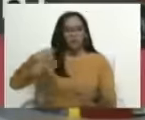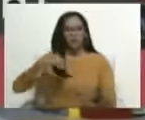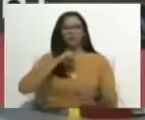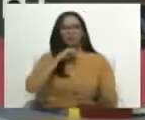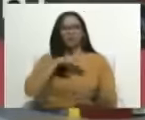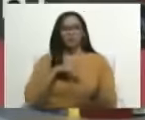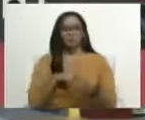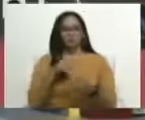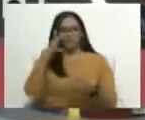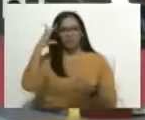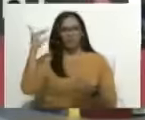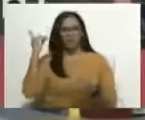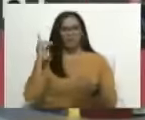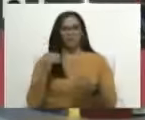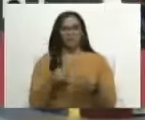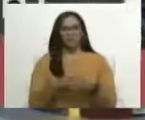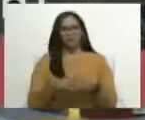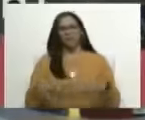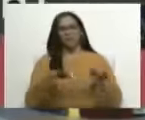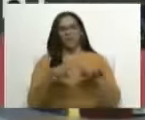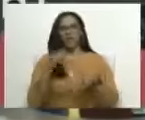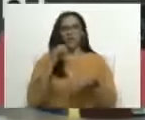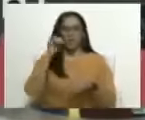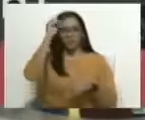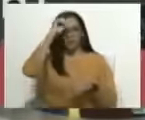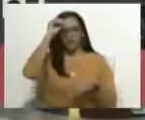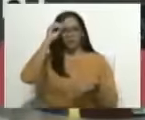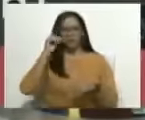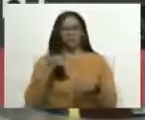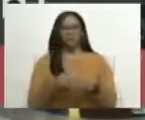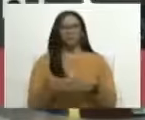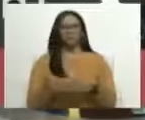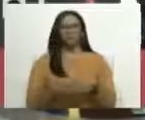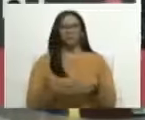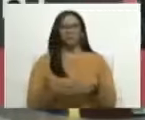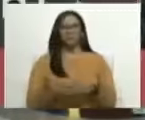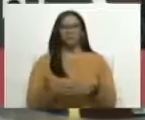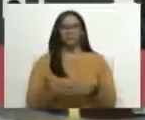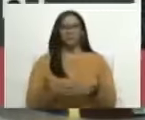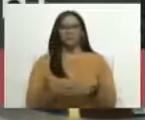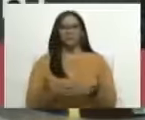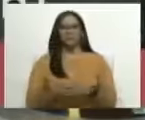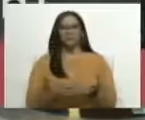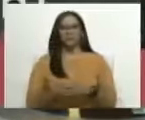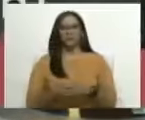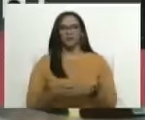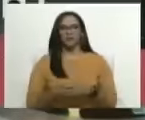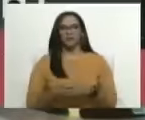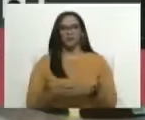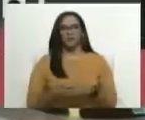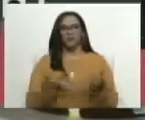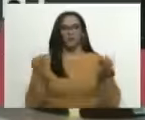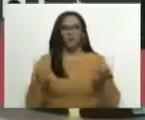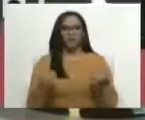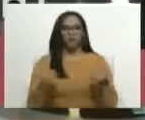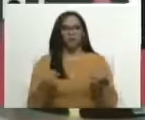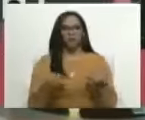Delce, valga el comentario. Valga el comentario. Y con esto,